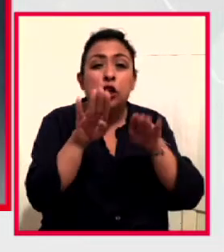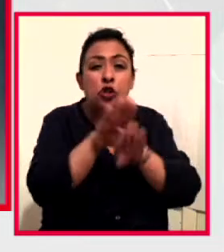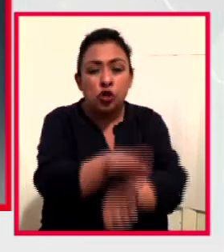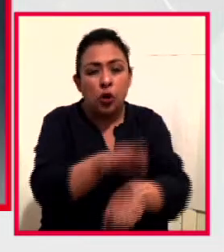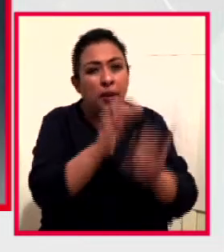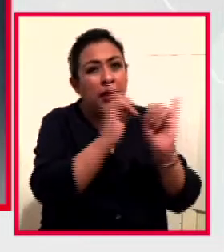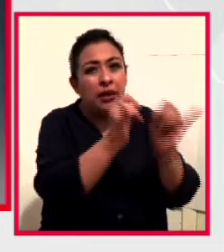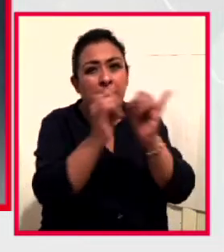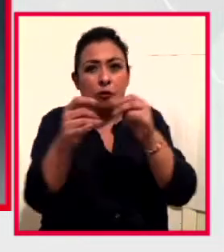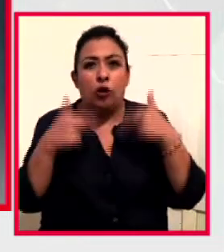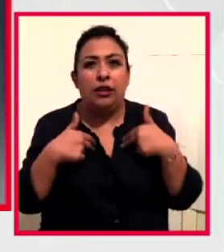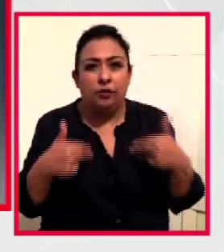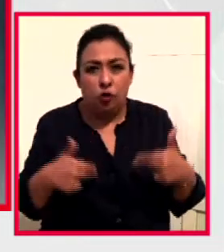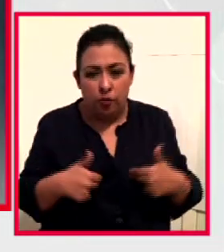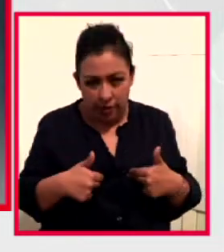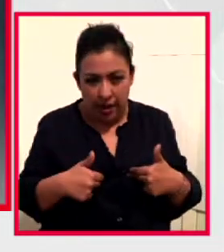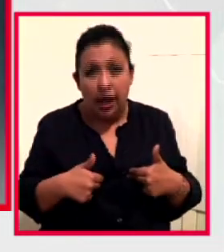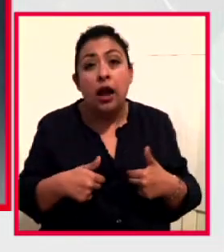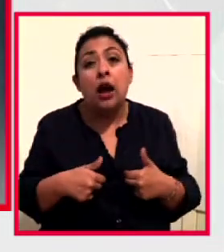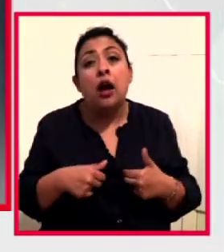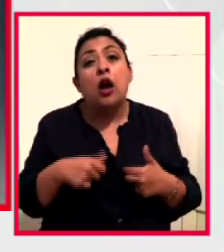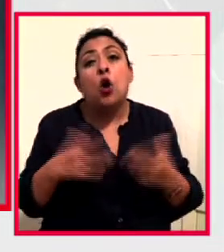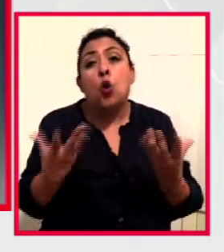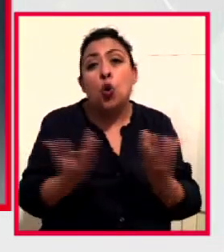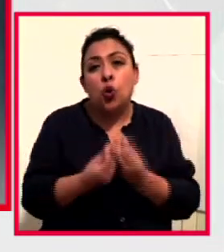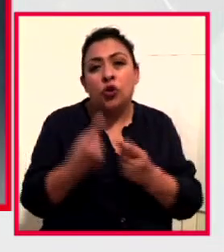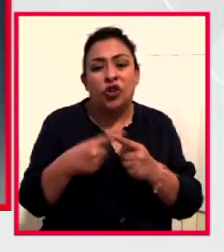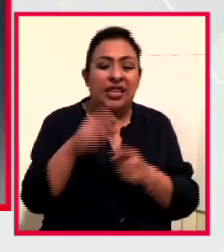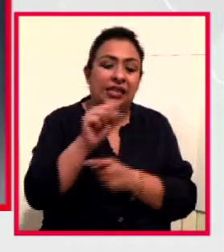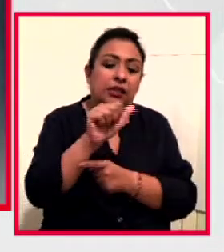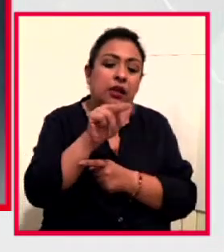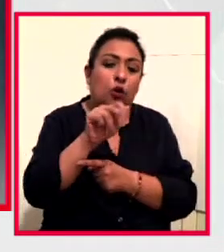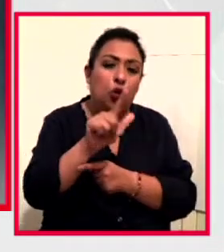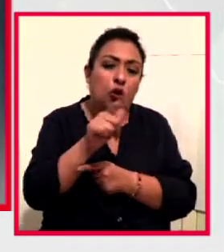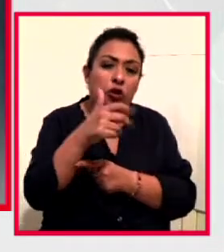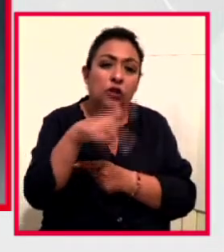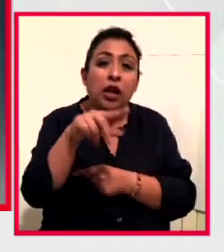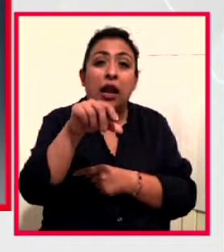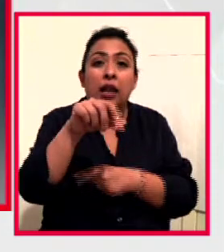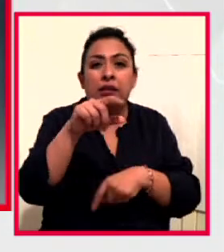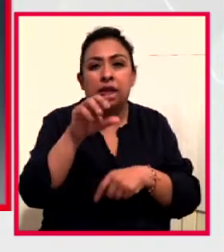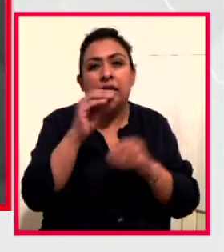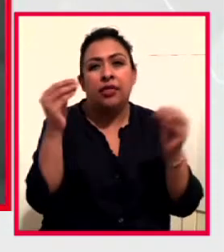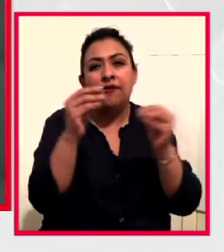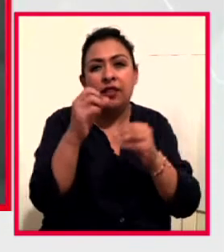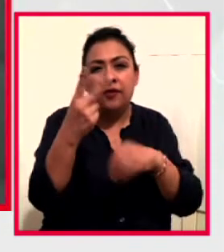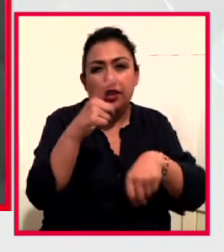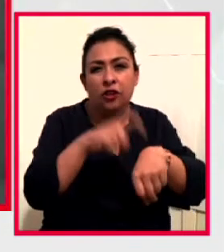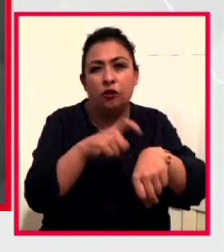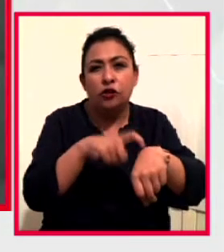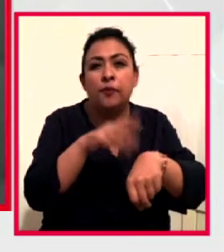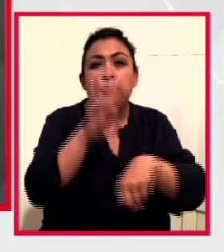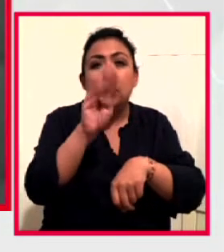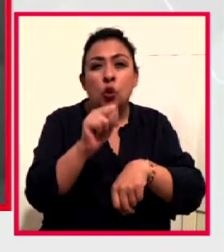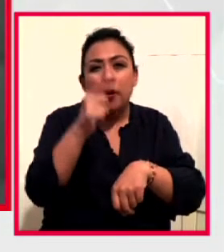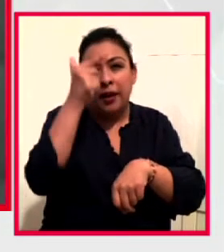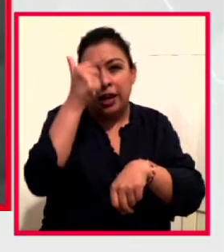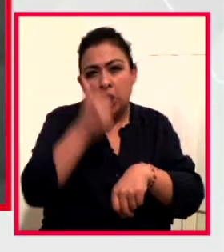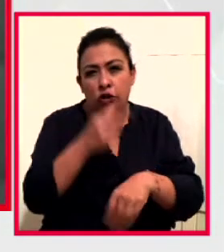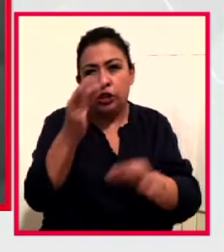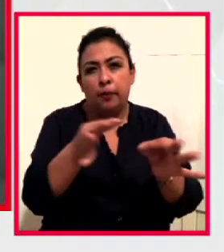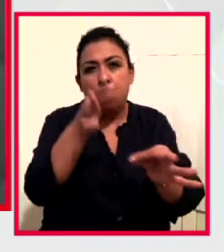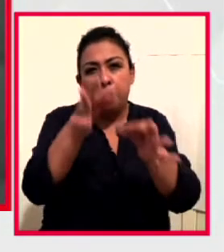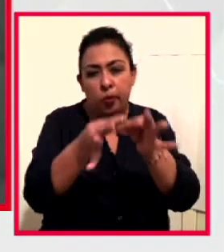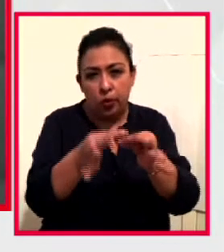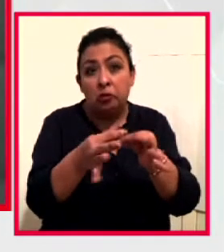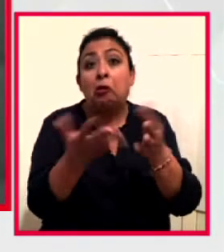humano. Esto será en compañía de Saúl González. No se lo pierdan, Debate 22, en punto de las 9 de la noche. ¿Qué